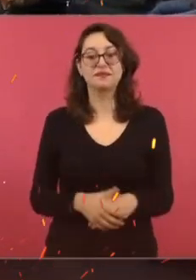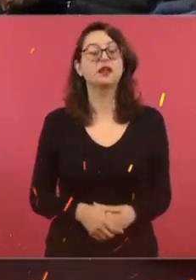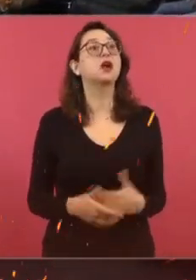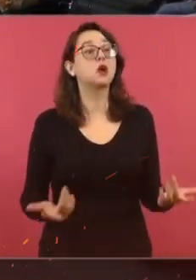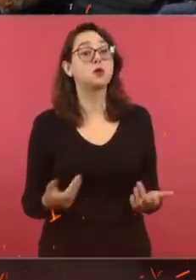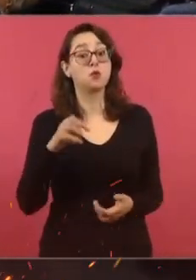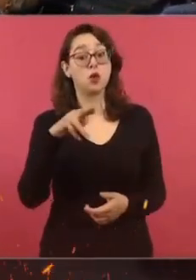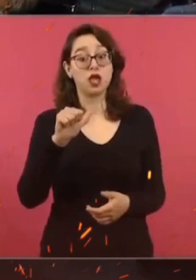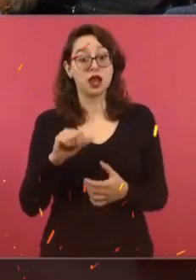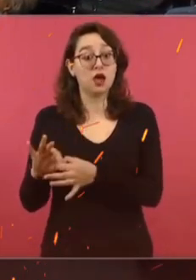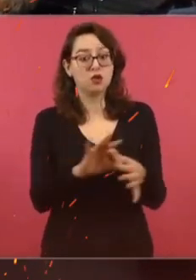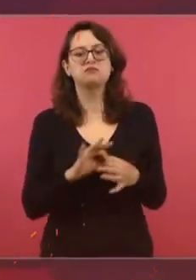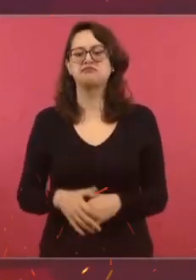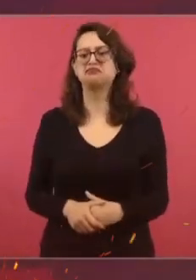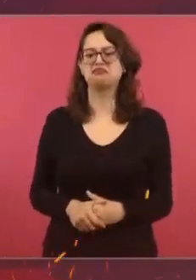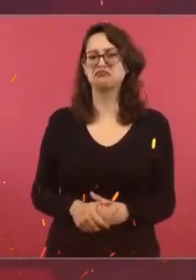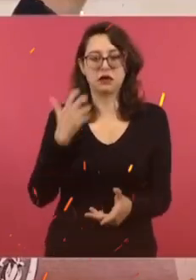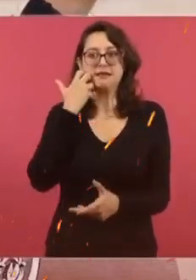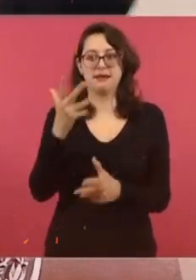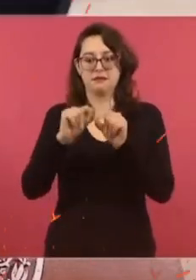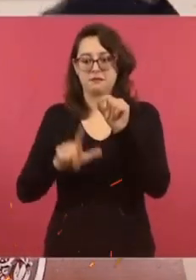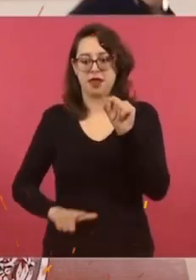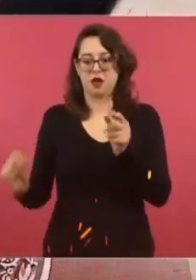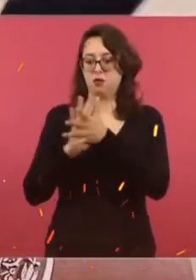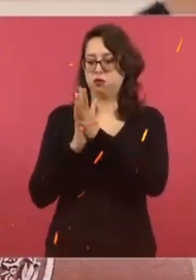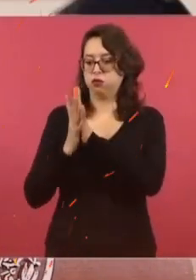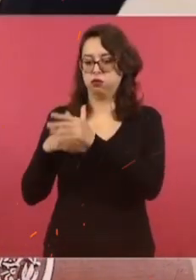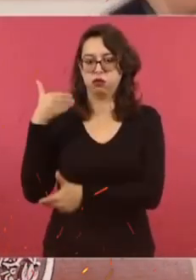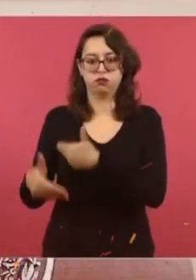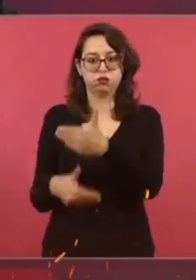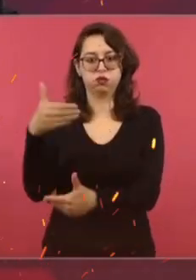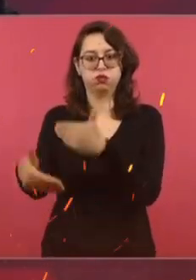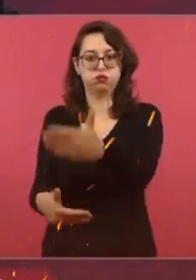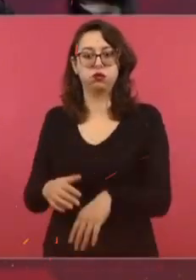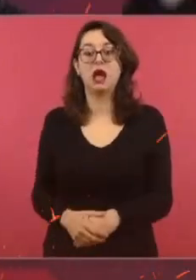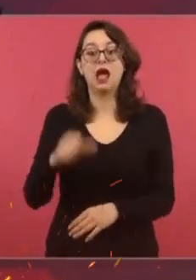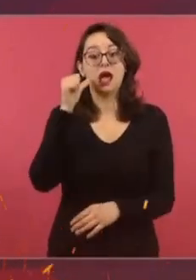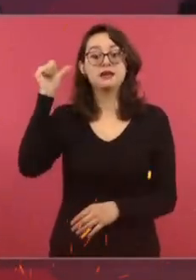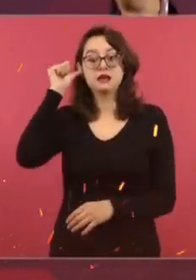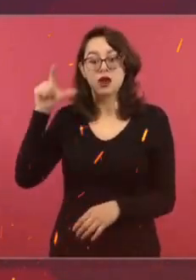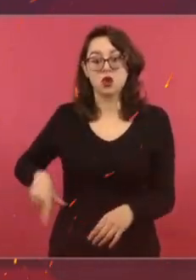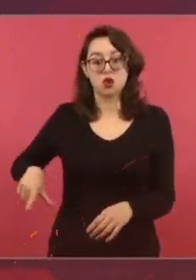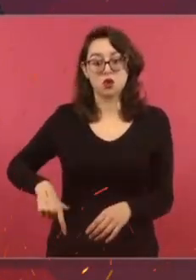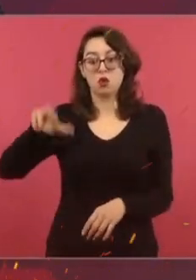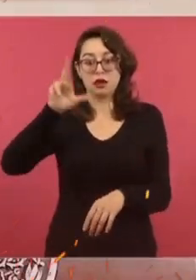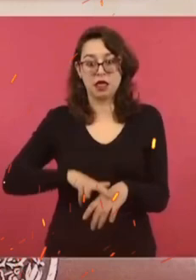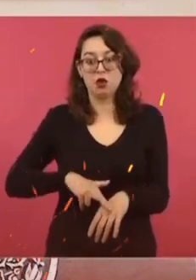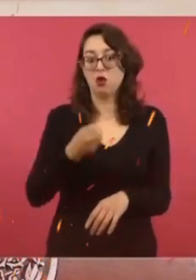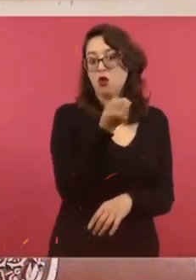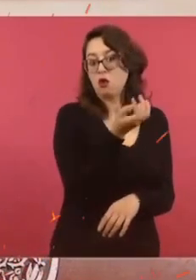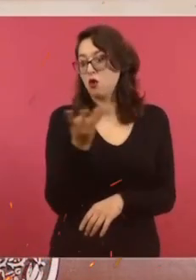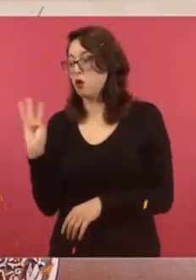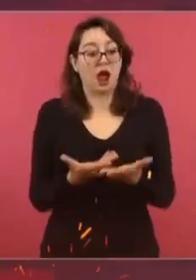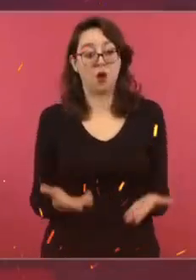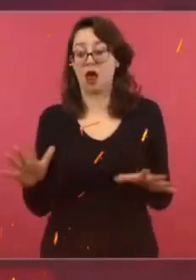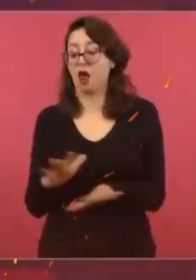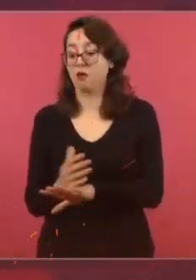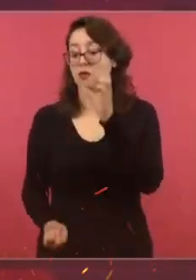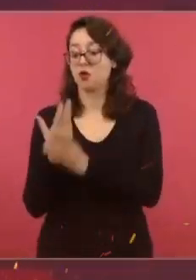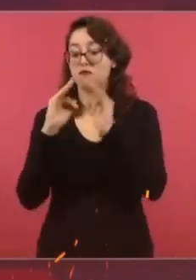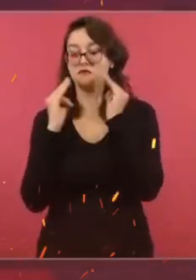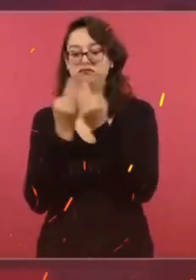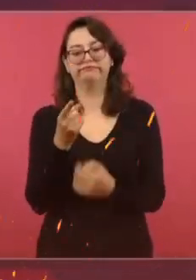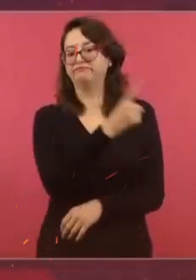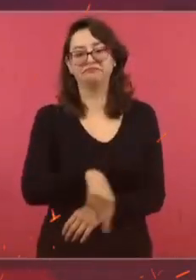unidad en Morena? Completamente, unidad en el pueblo. Hablaba yo ayer de los gobernadores, todos respetando el no meterse. Entonces,